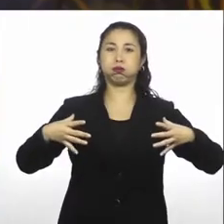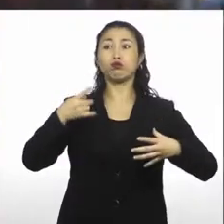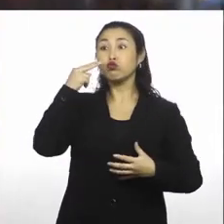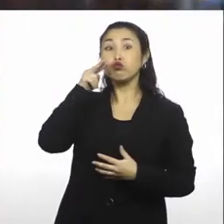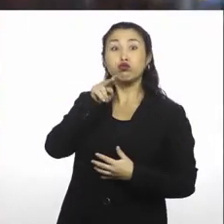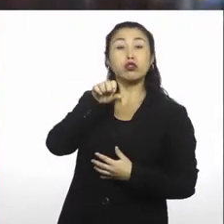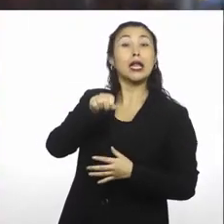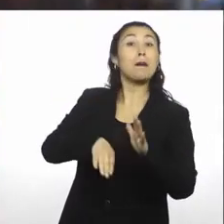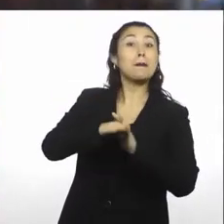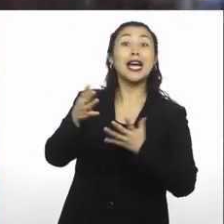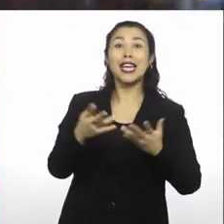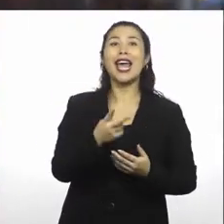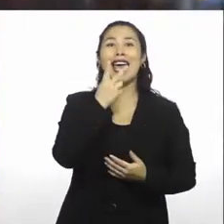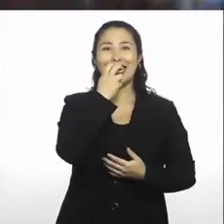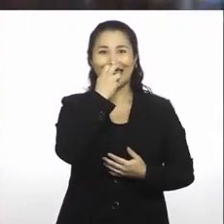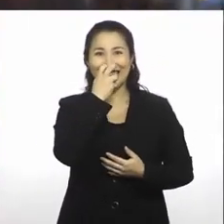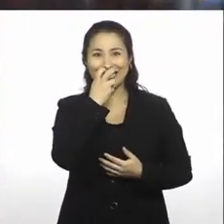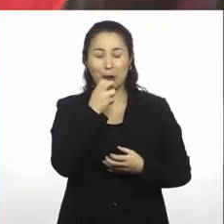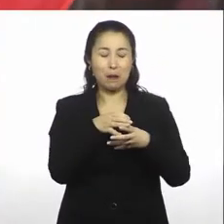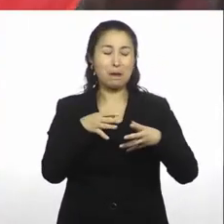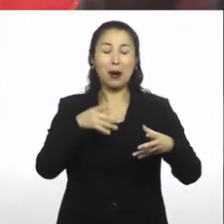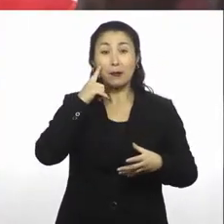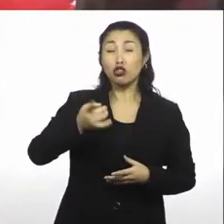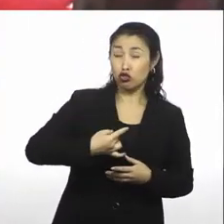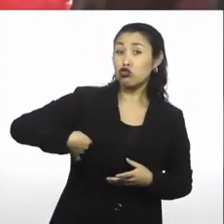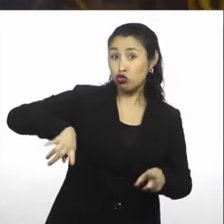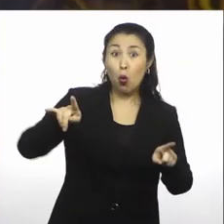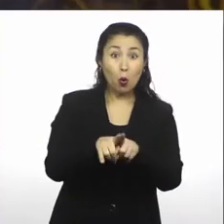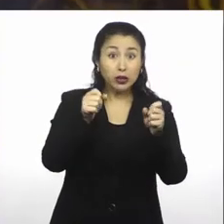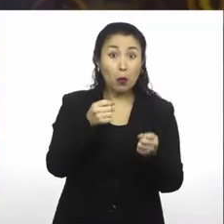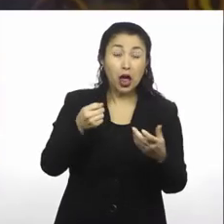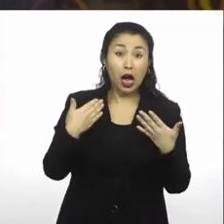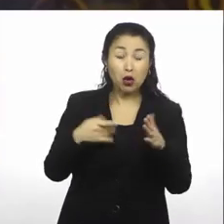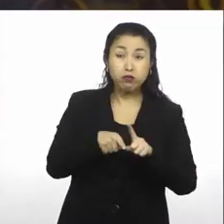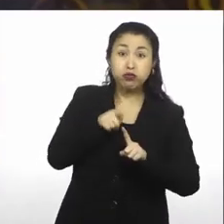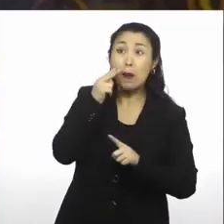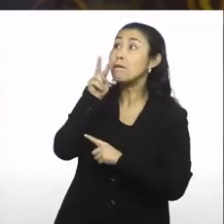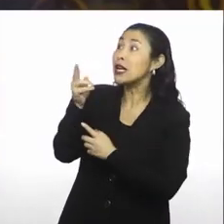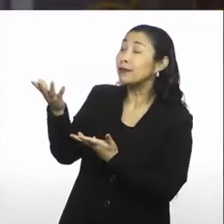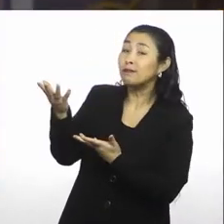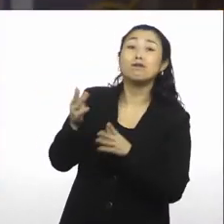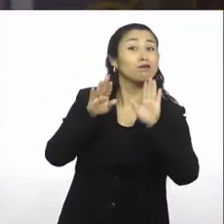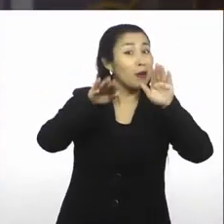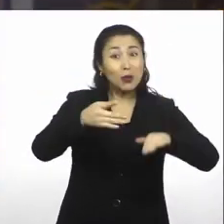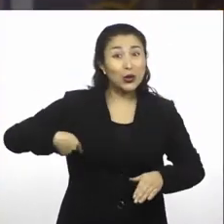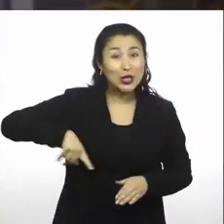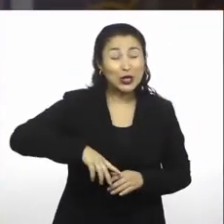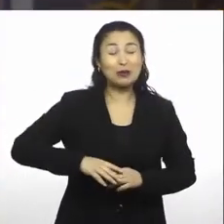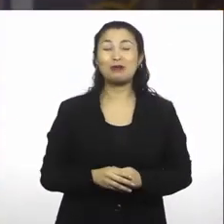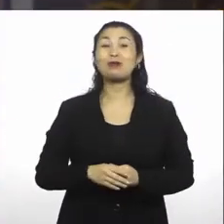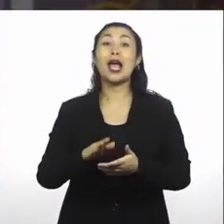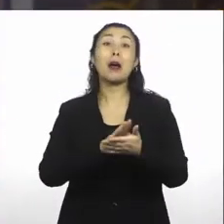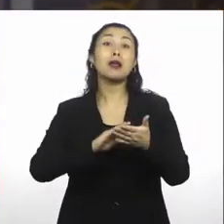en los gases, pero nosotros también podemos expandirnos con el calor. Así que no quedamos ajenos a este fenómeno. En el caso del alcohol,